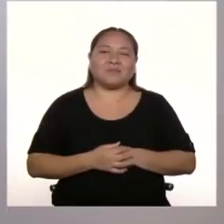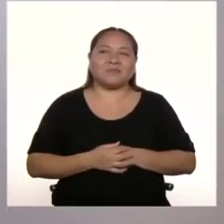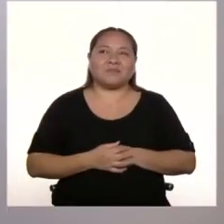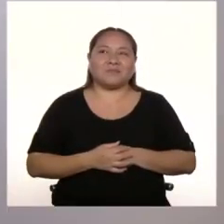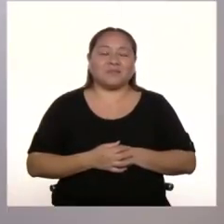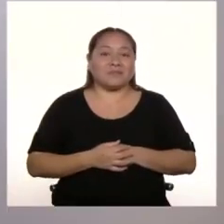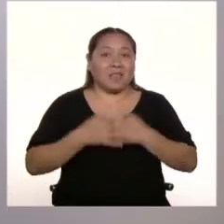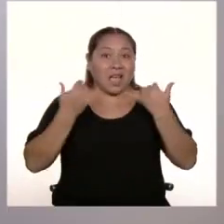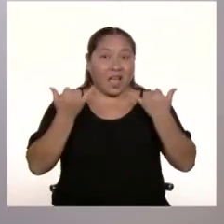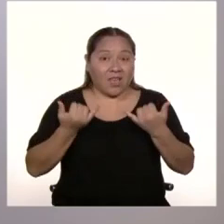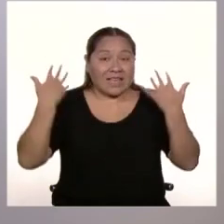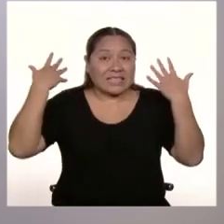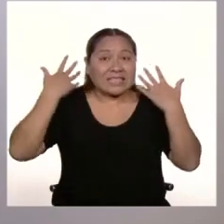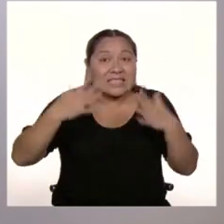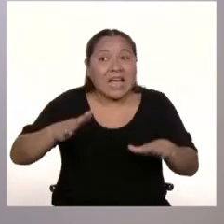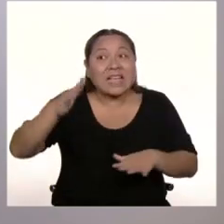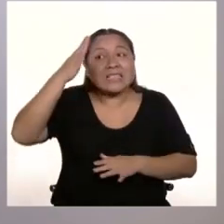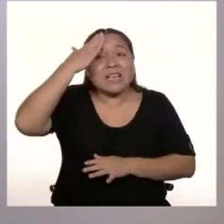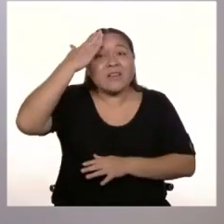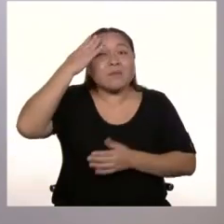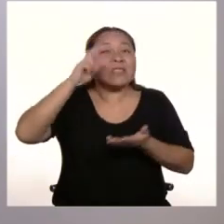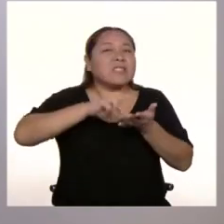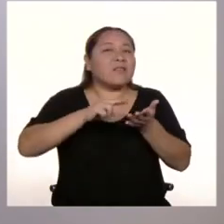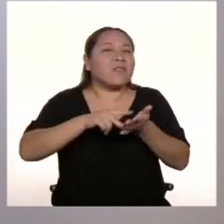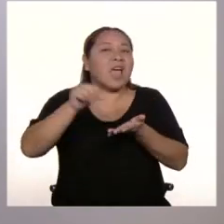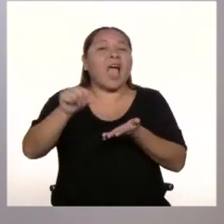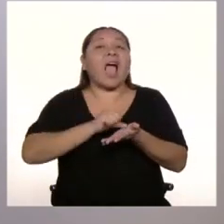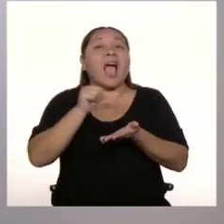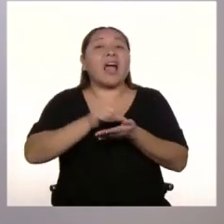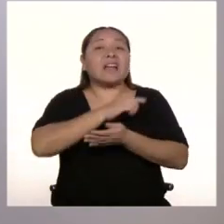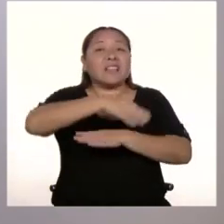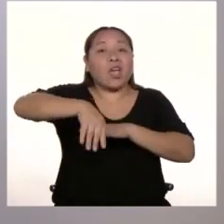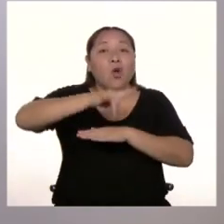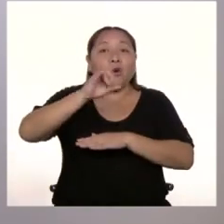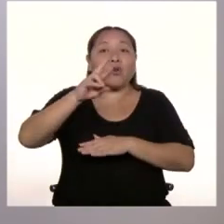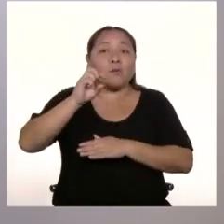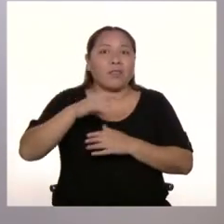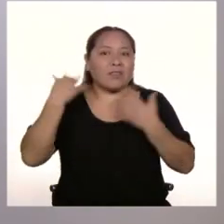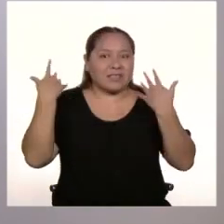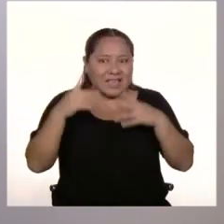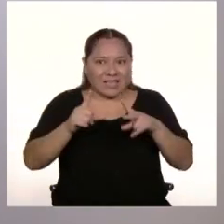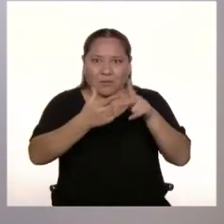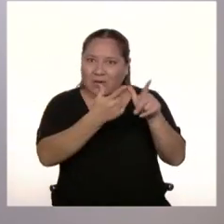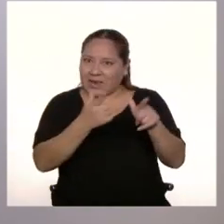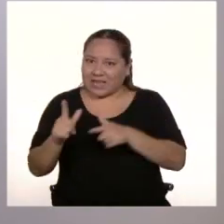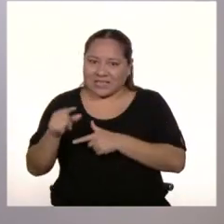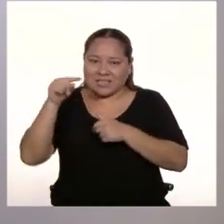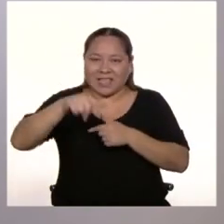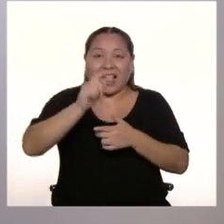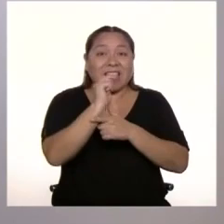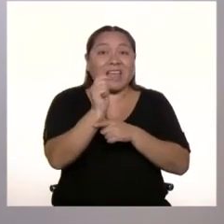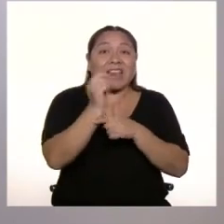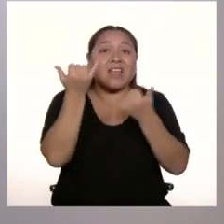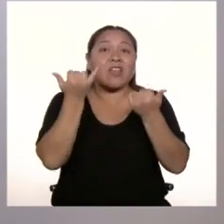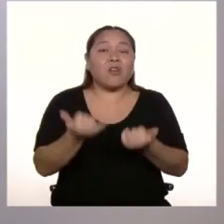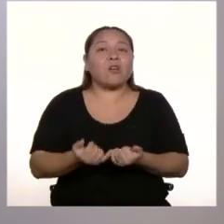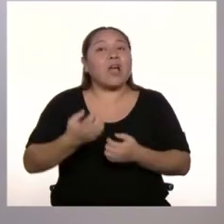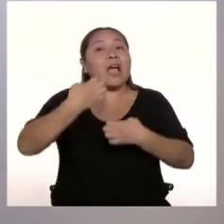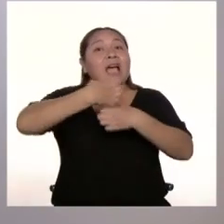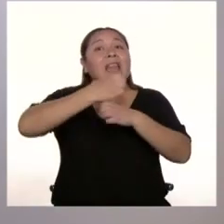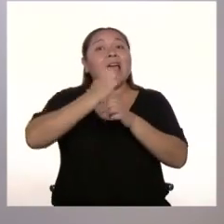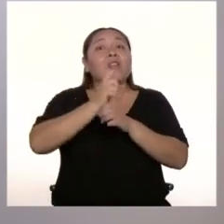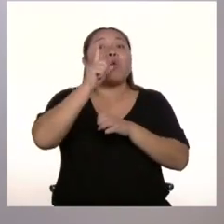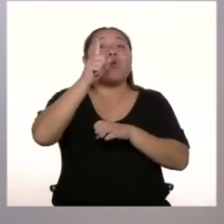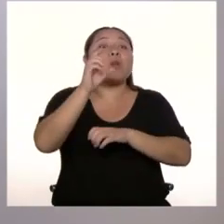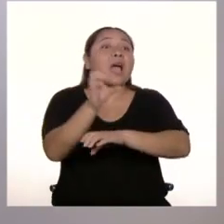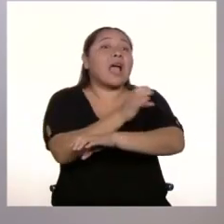Ahora que ya sabemos qué es el arte urbano, estamos preparados para poner manos a la obra en el reto de hoy. Crear una canción